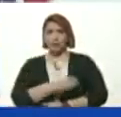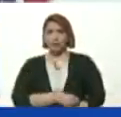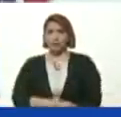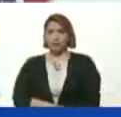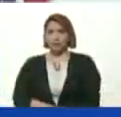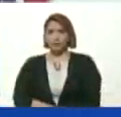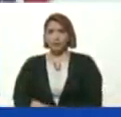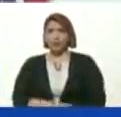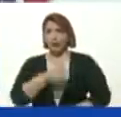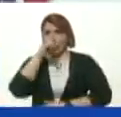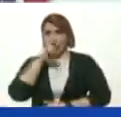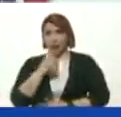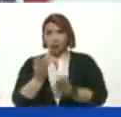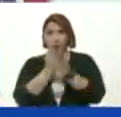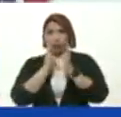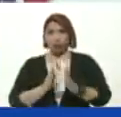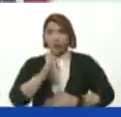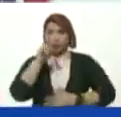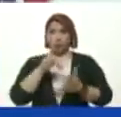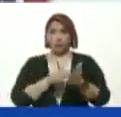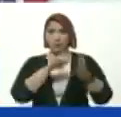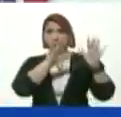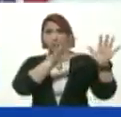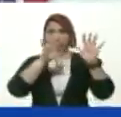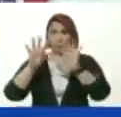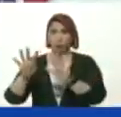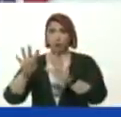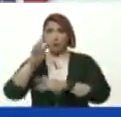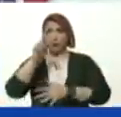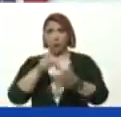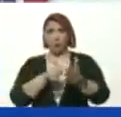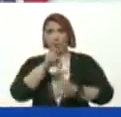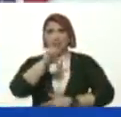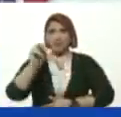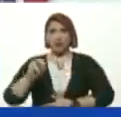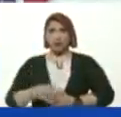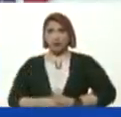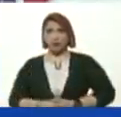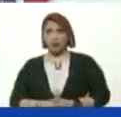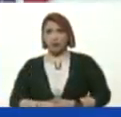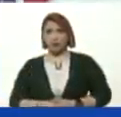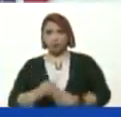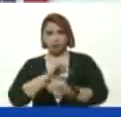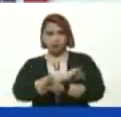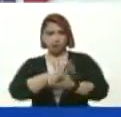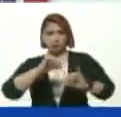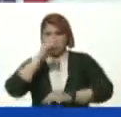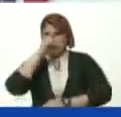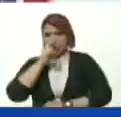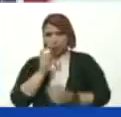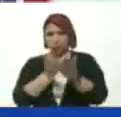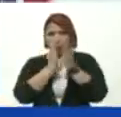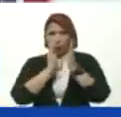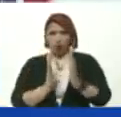año escolar Dos mil diecinueve Dos mil veinte Que se iba a terminar El año escolar